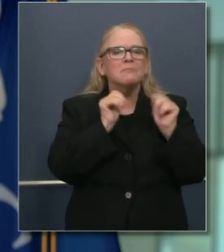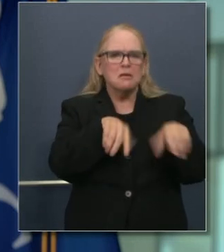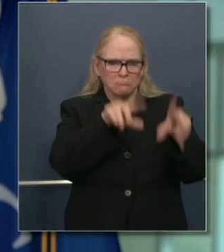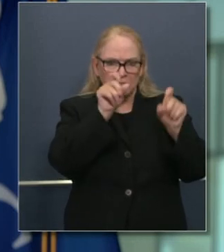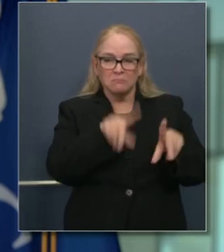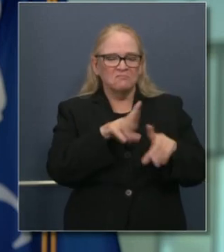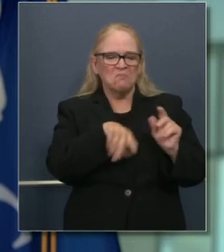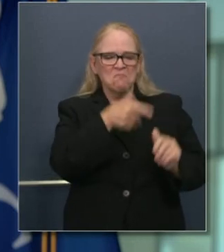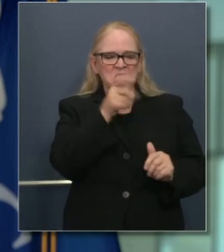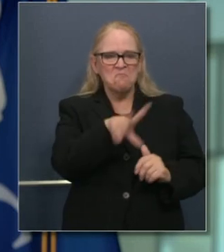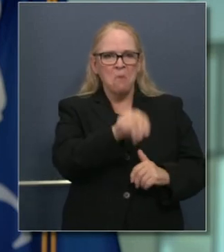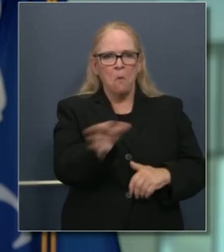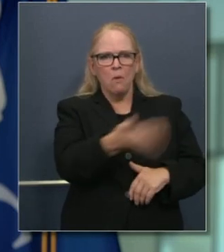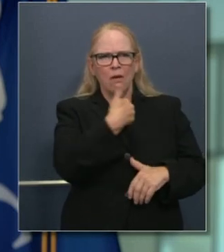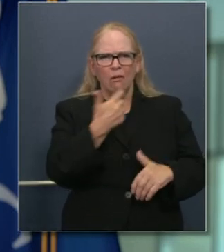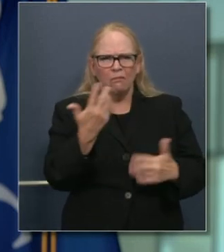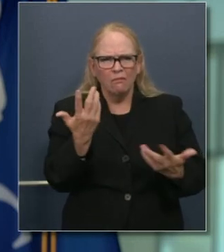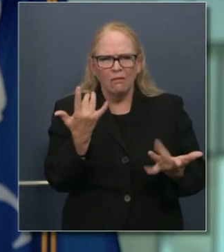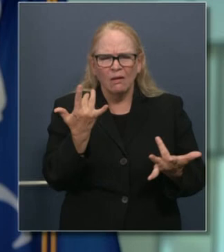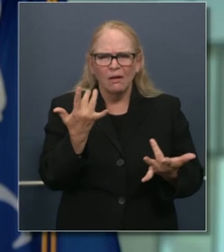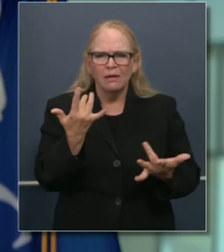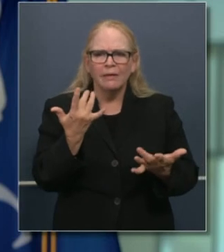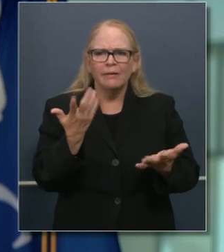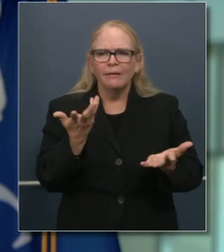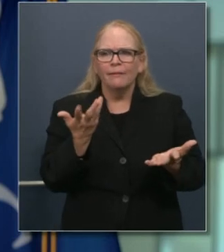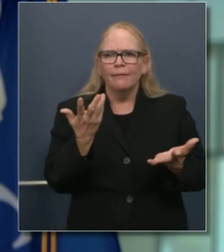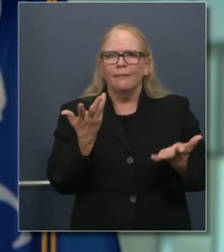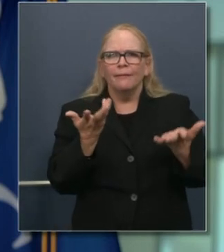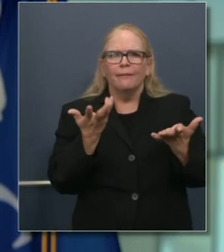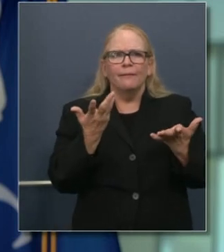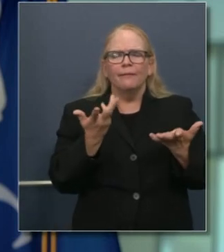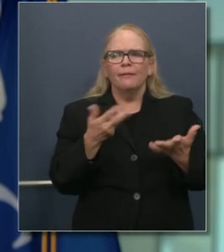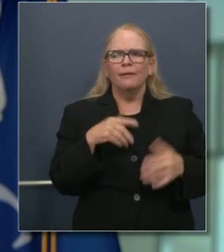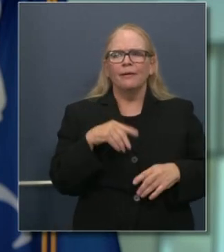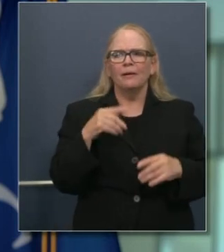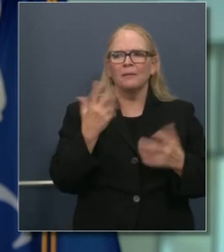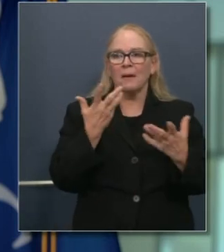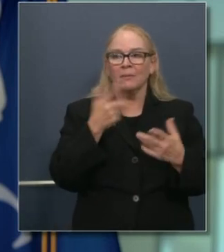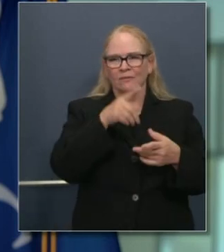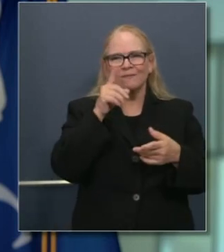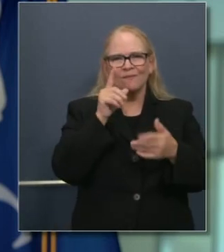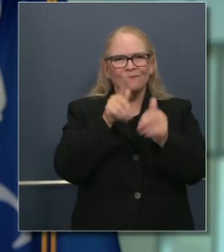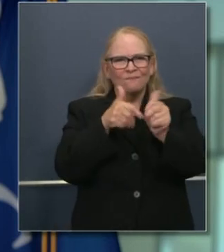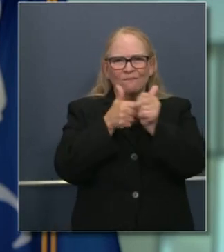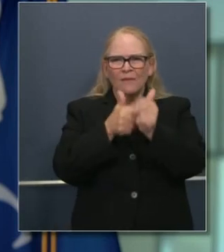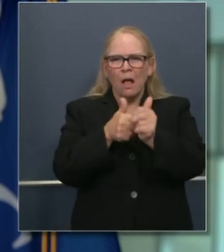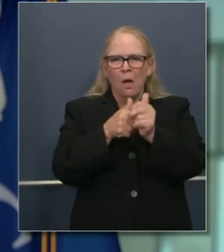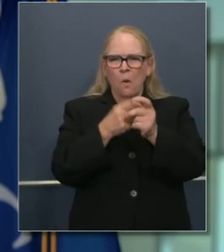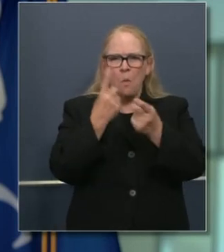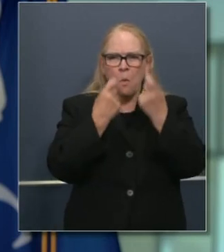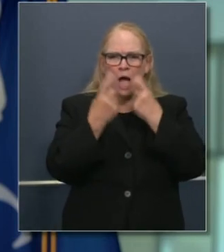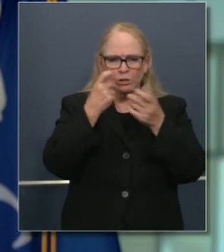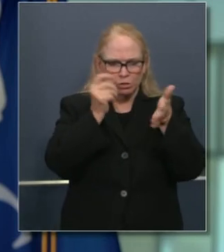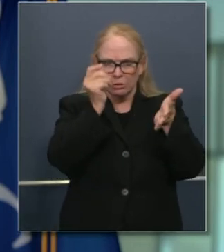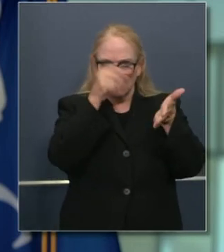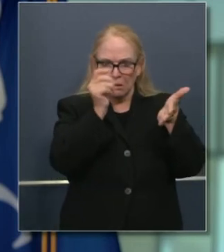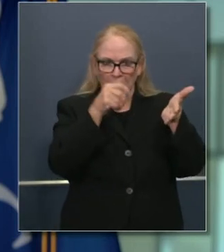Sobre todo en cuanto a las personas asintomáticas que no forman parte de estas categorías de alta prioridad.